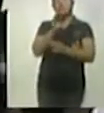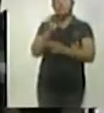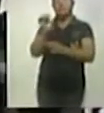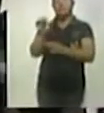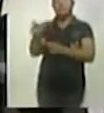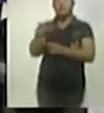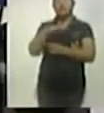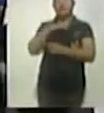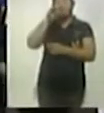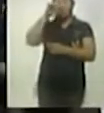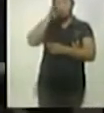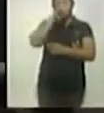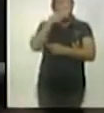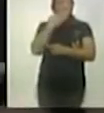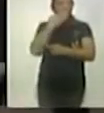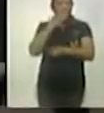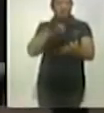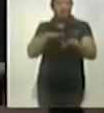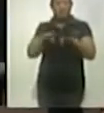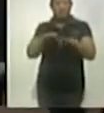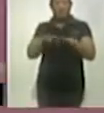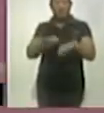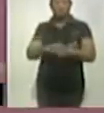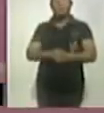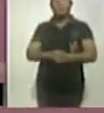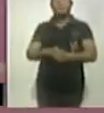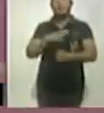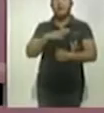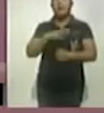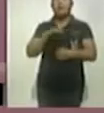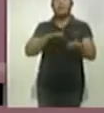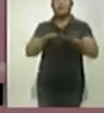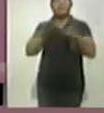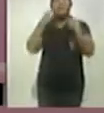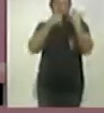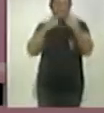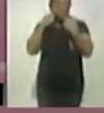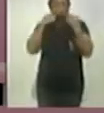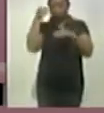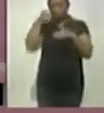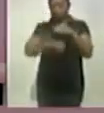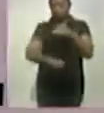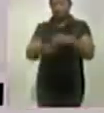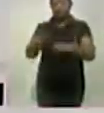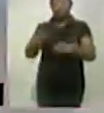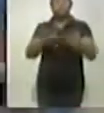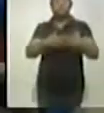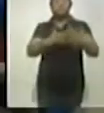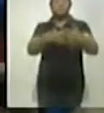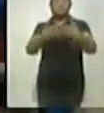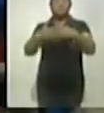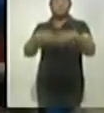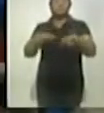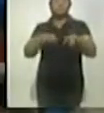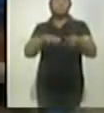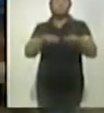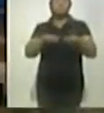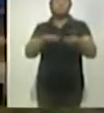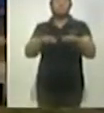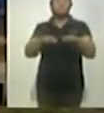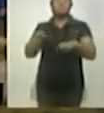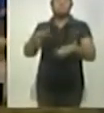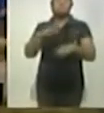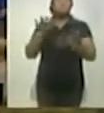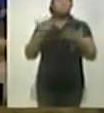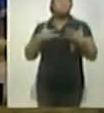eléctrica funciona correctamente, y se iniciaron trabajos de revisión a detalle. Los parques industriales no reportan daños, y las obras